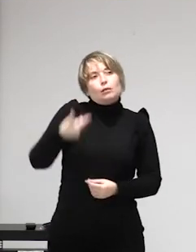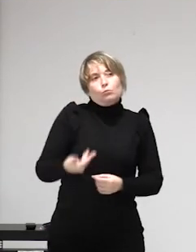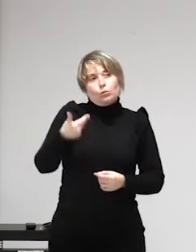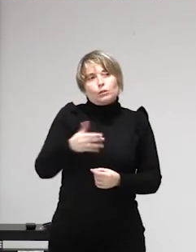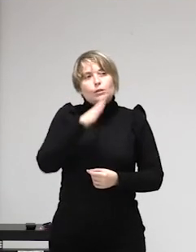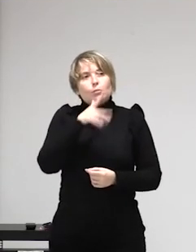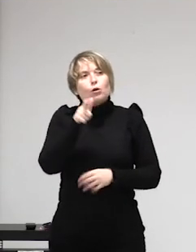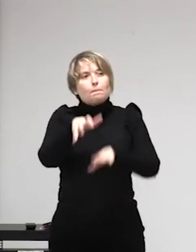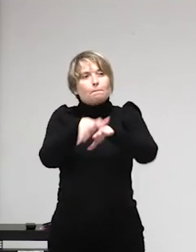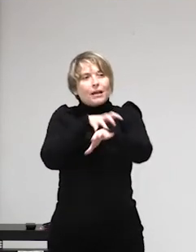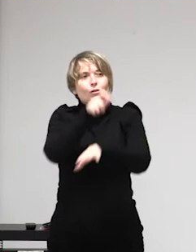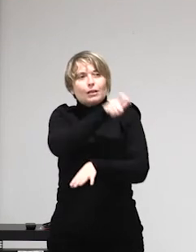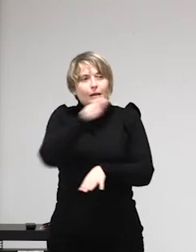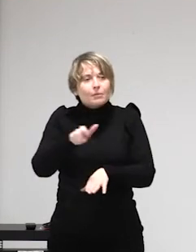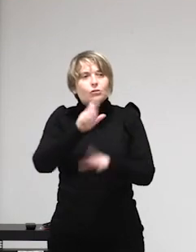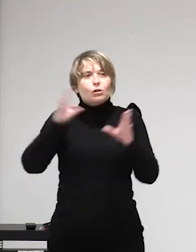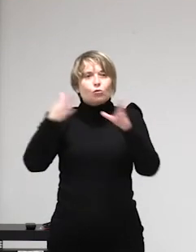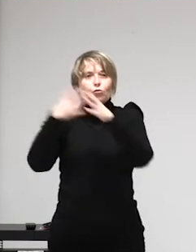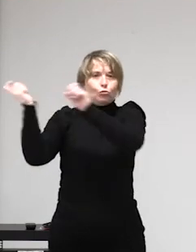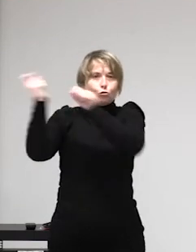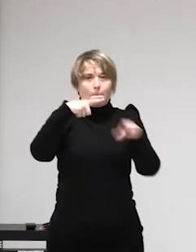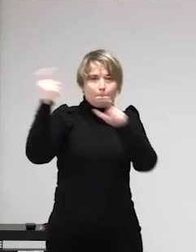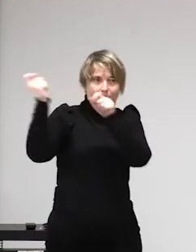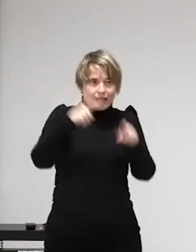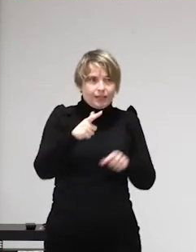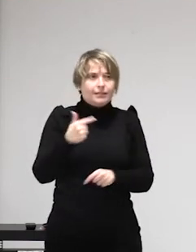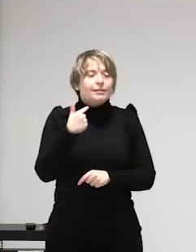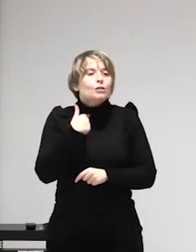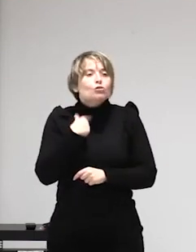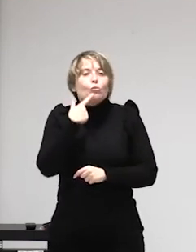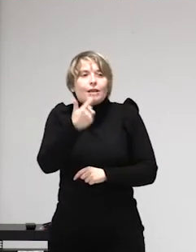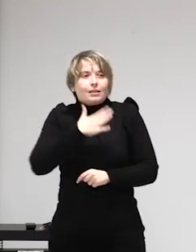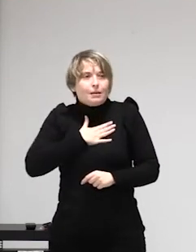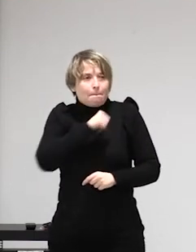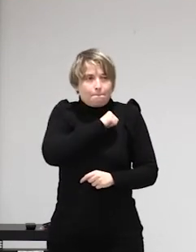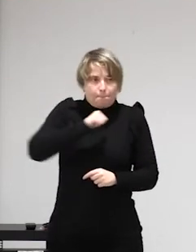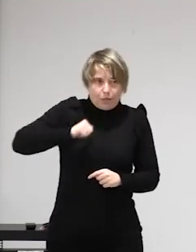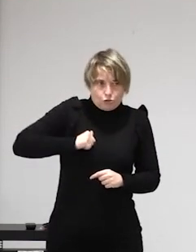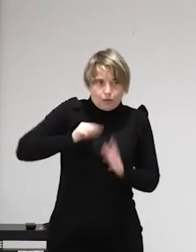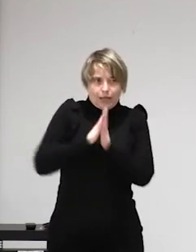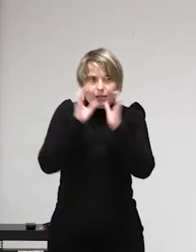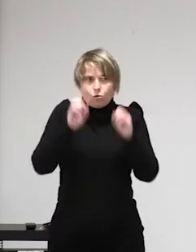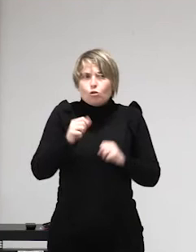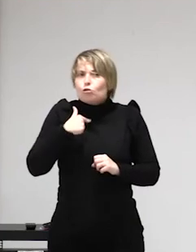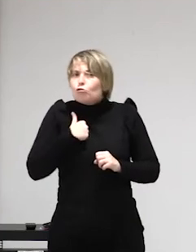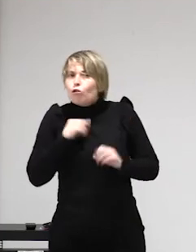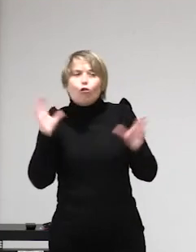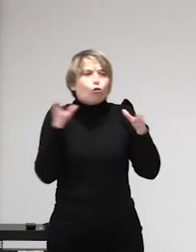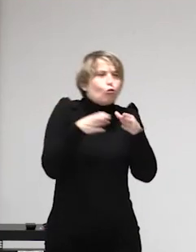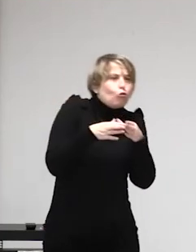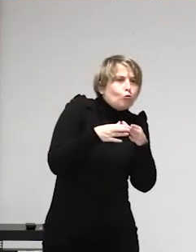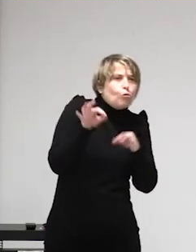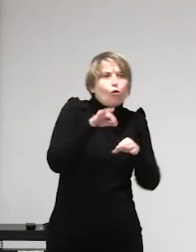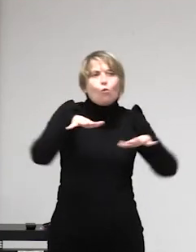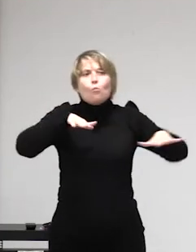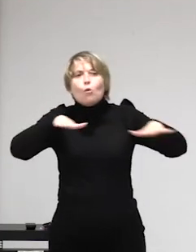Carol porque se estima que entre un 75% un 90% de las mujeres que ejercen la prostitución pueden ser extranjeras y las personas además